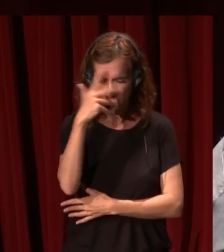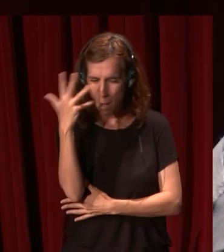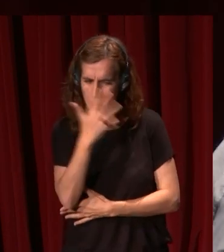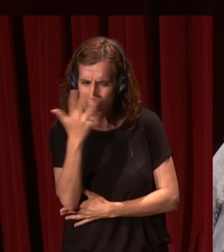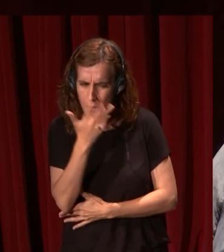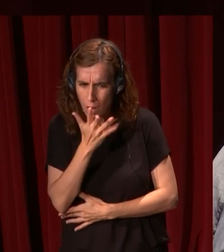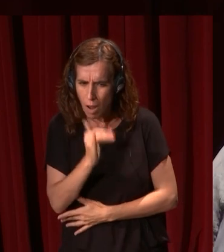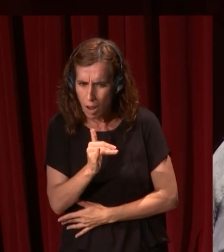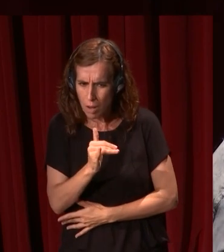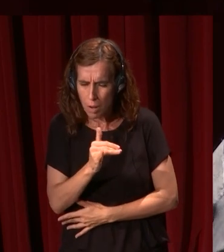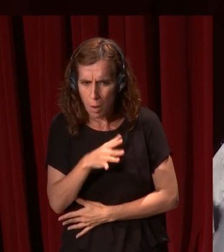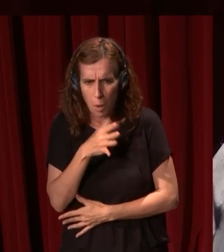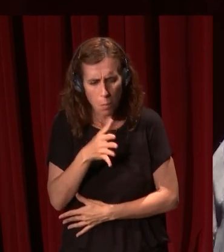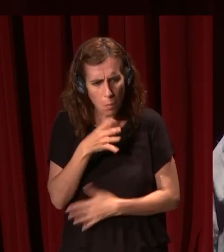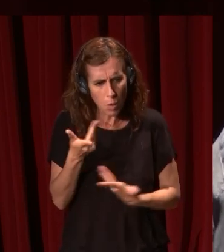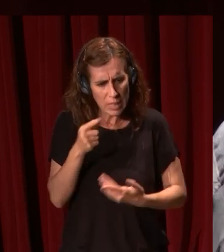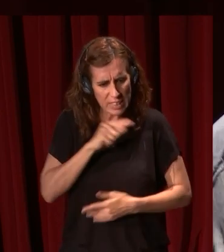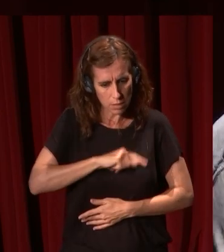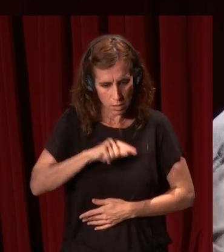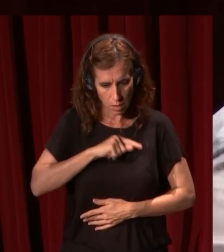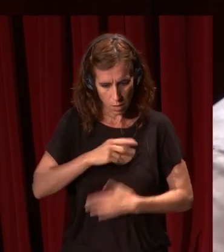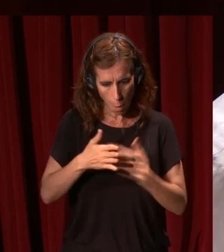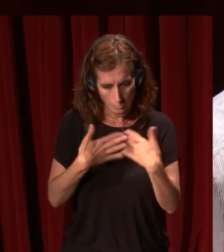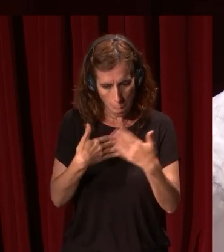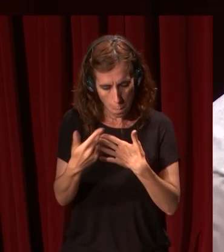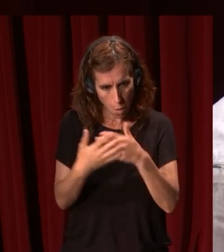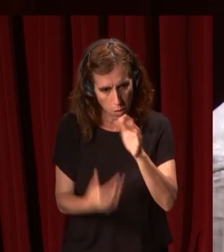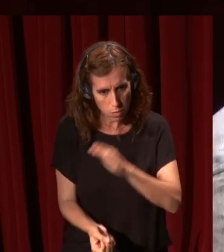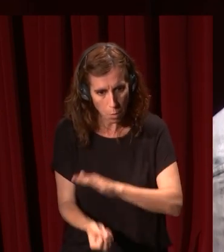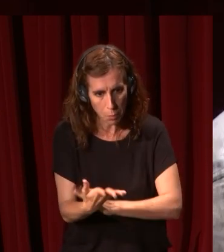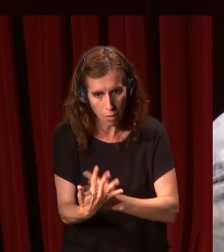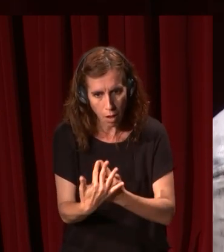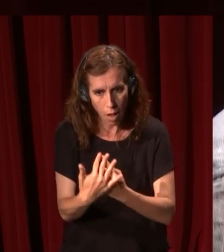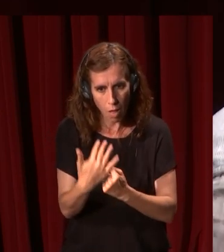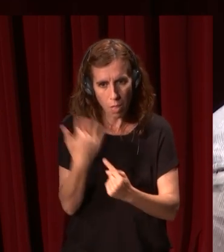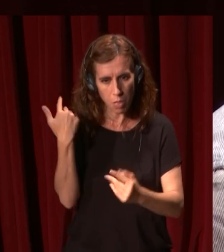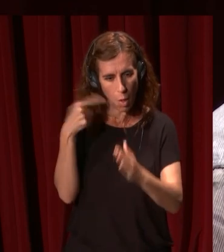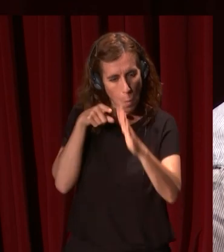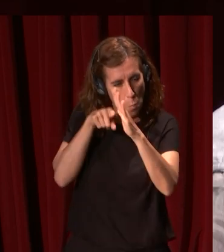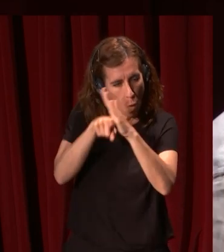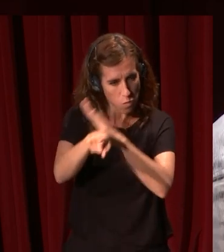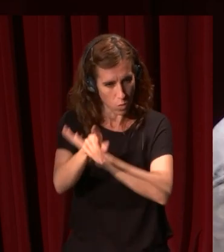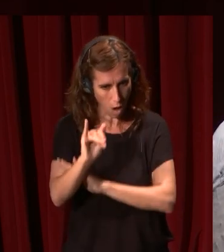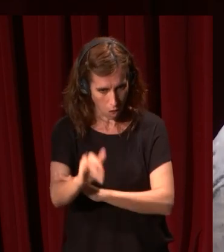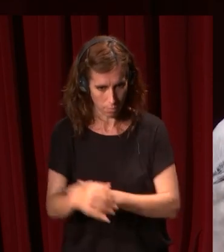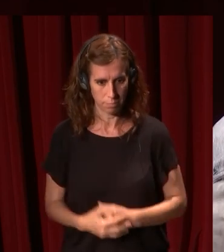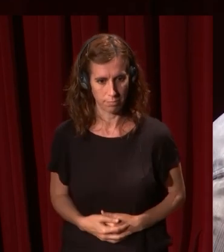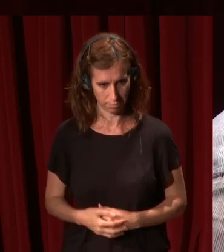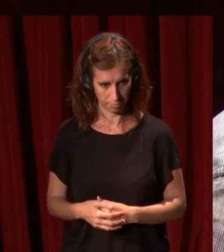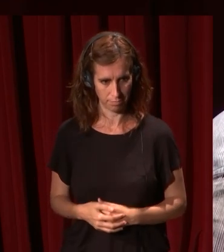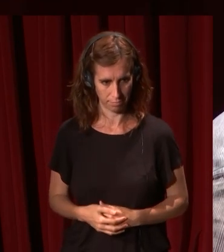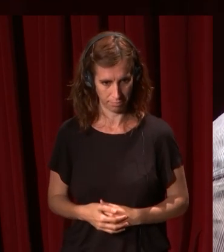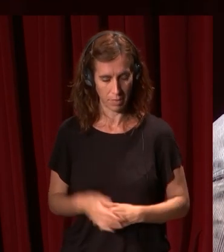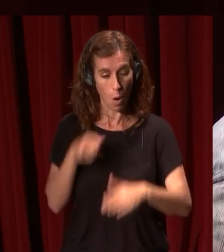esta sensación de que el proceso de crear algo nos transmite sensación de hondura de profundidad la hondura de